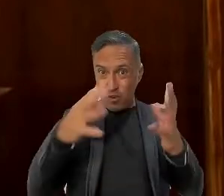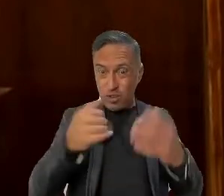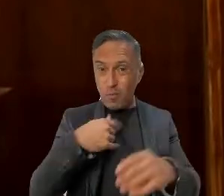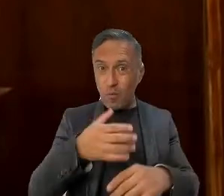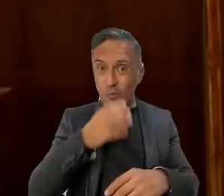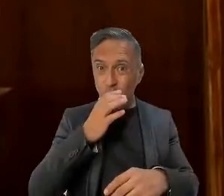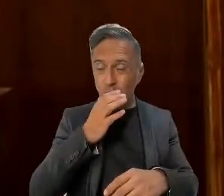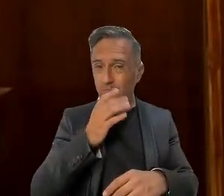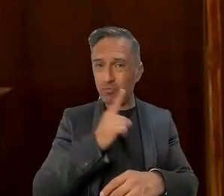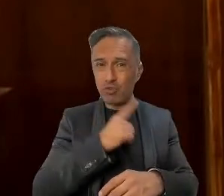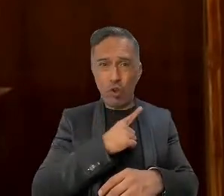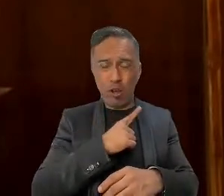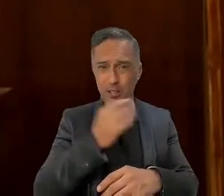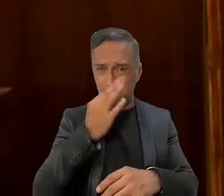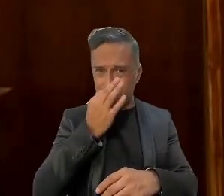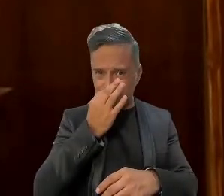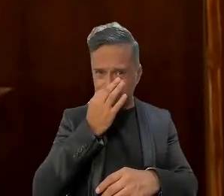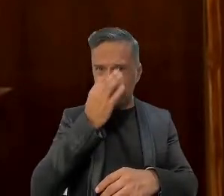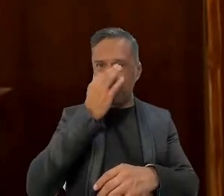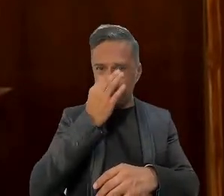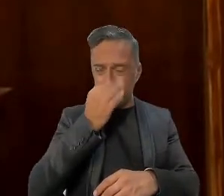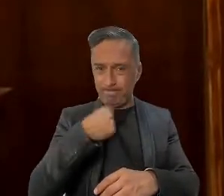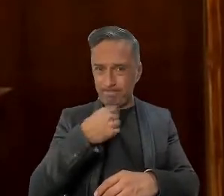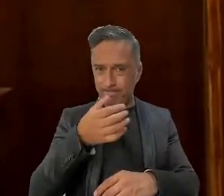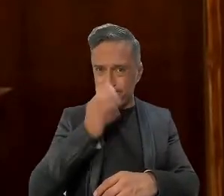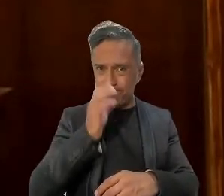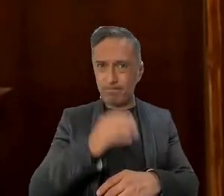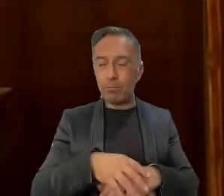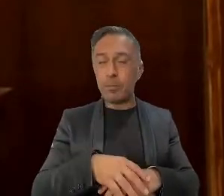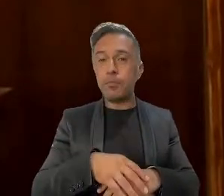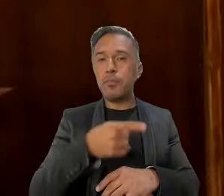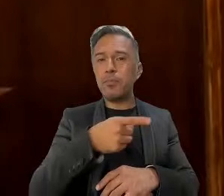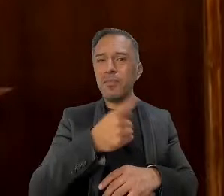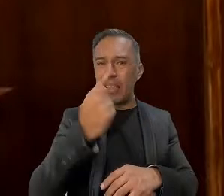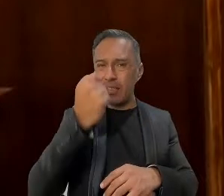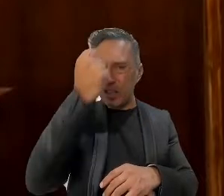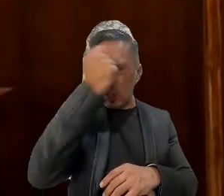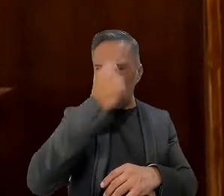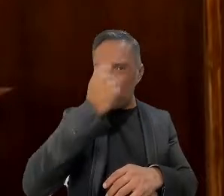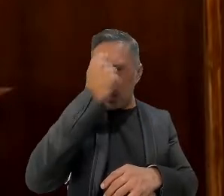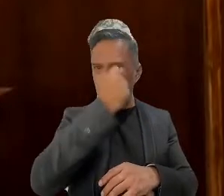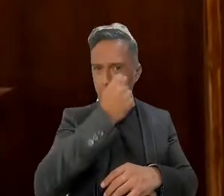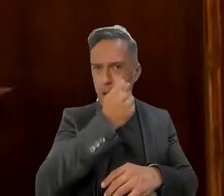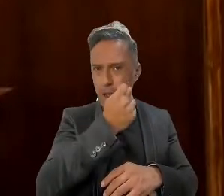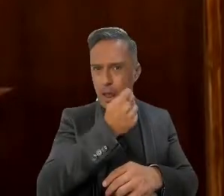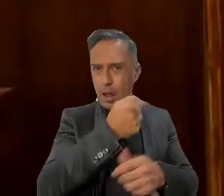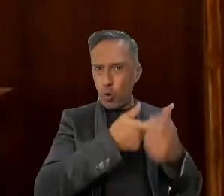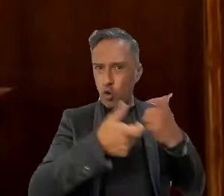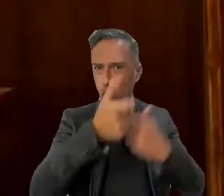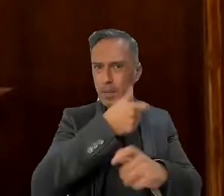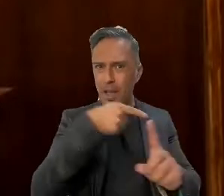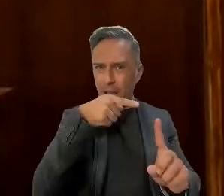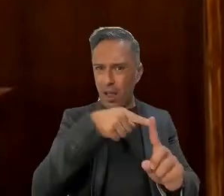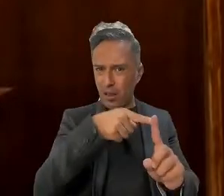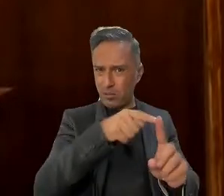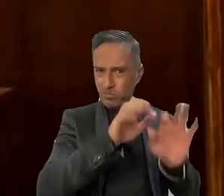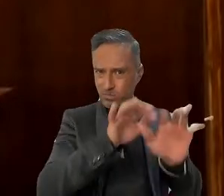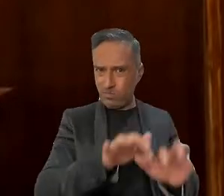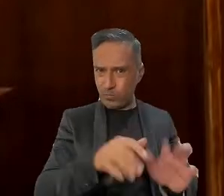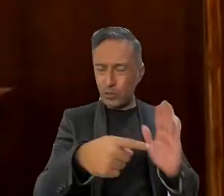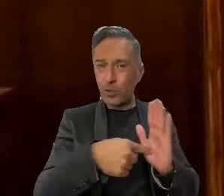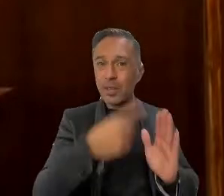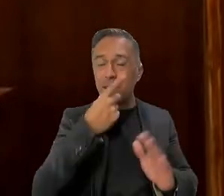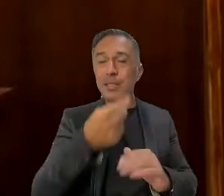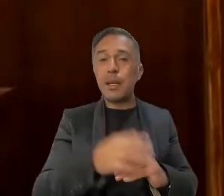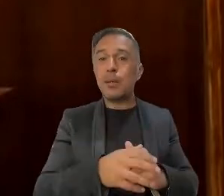Si aplicamos la teoría económica que señala que el valor lo determina